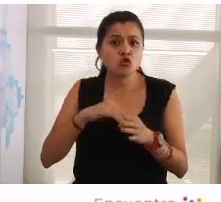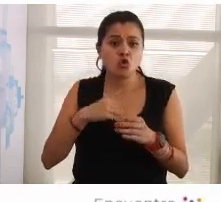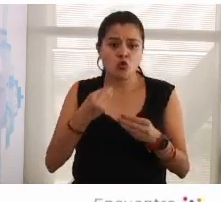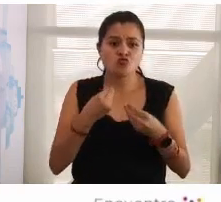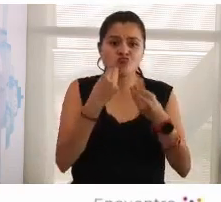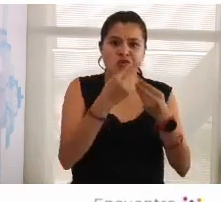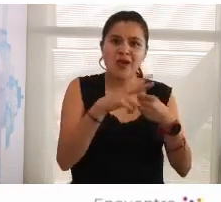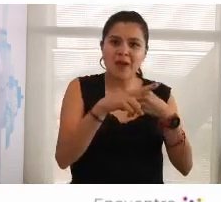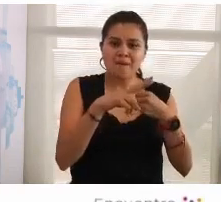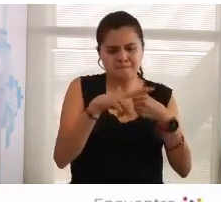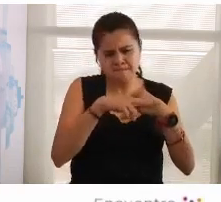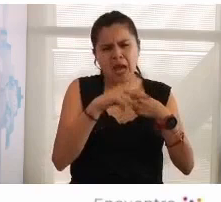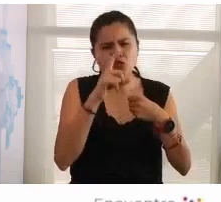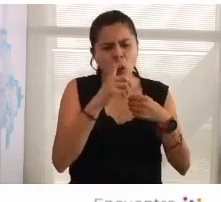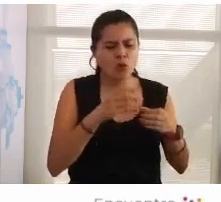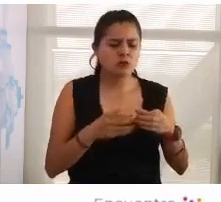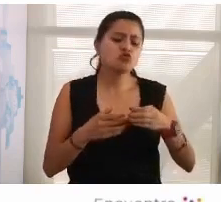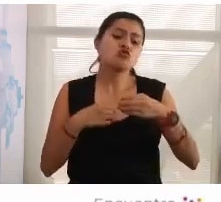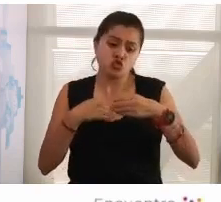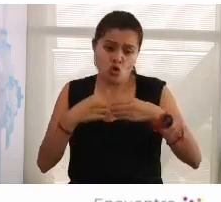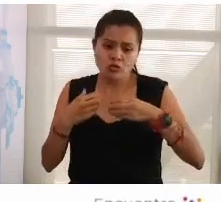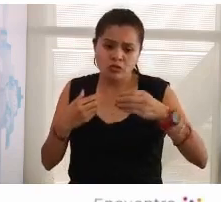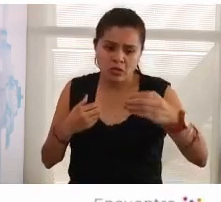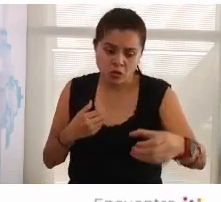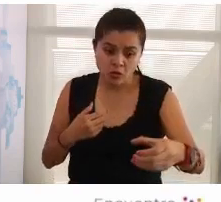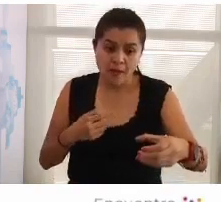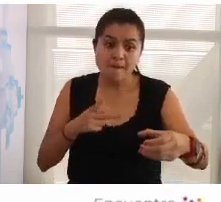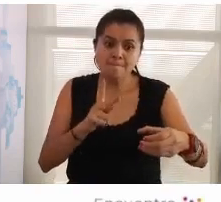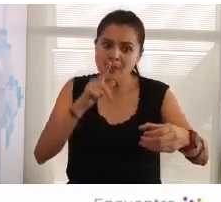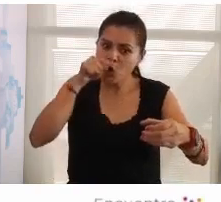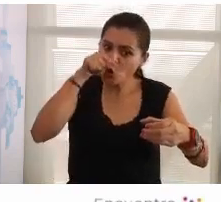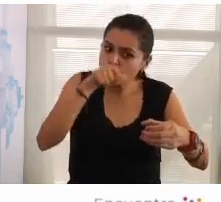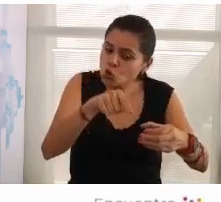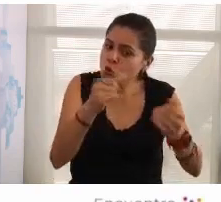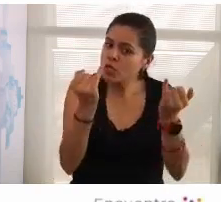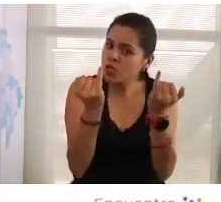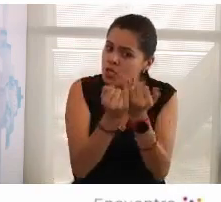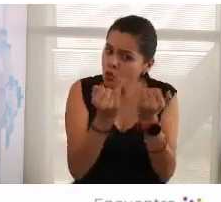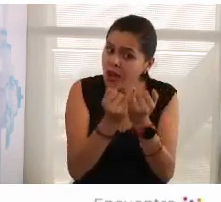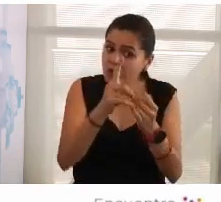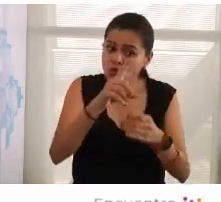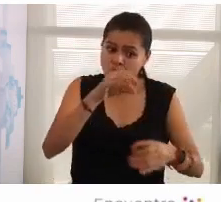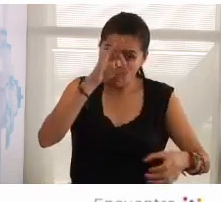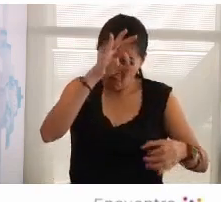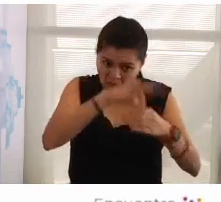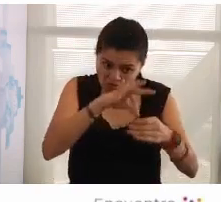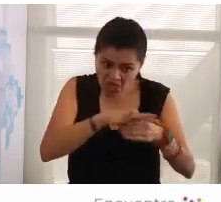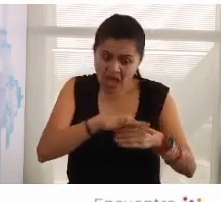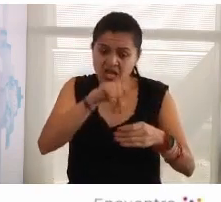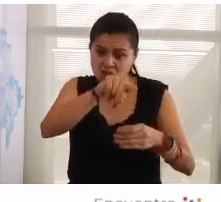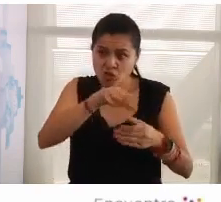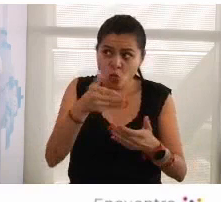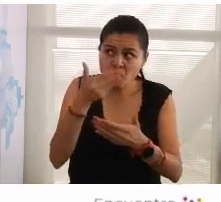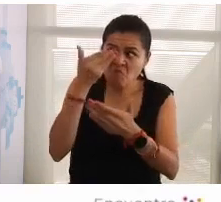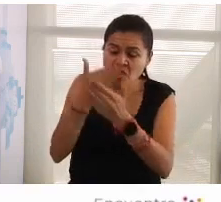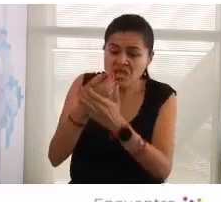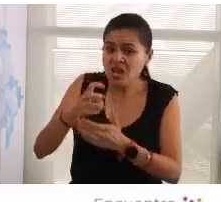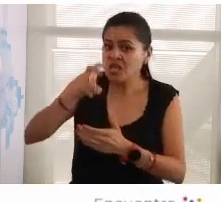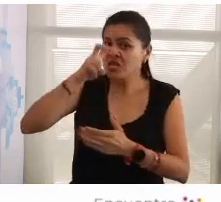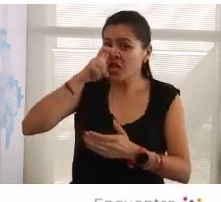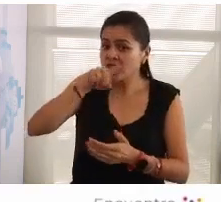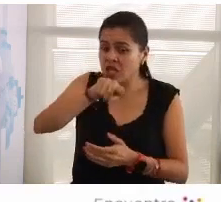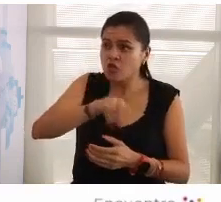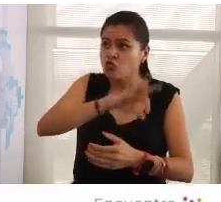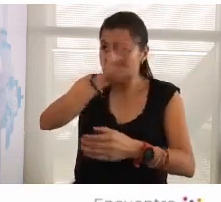agua porque no hay quien te lo dé pero tú tienes el poder de votando y exigiéndole a por quien votas